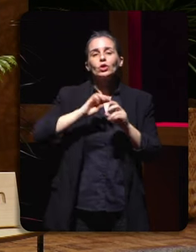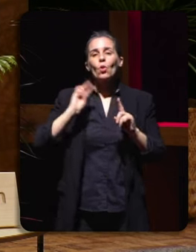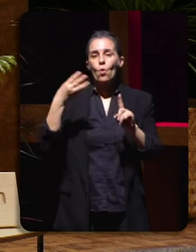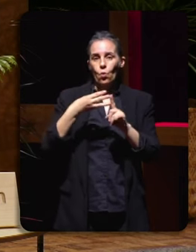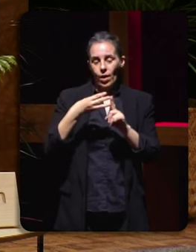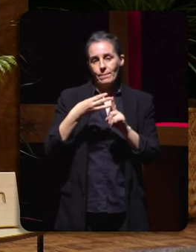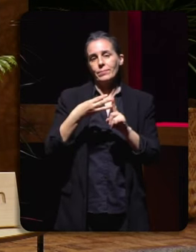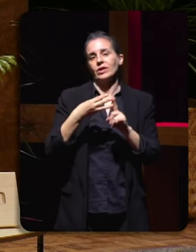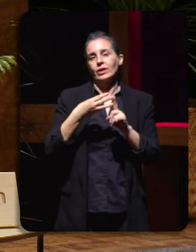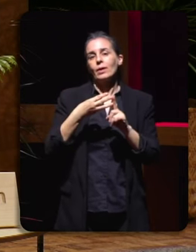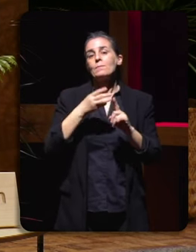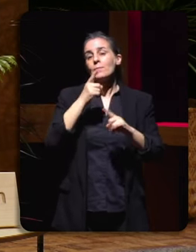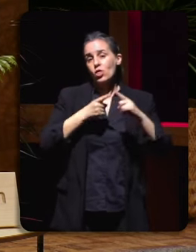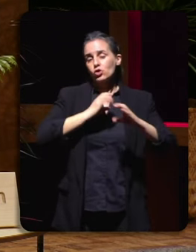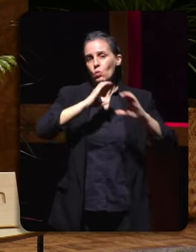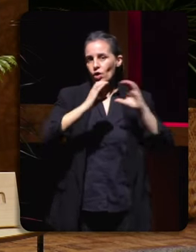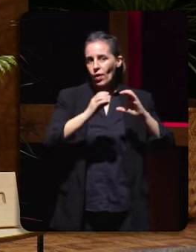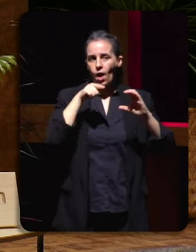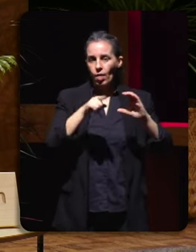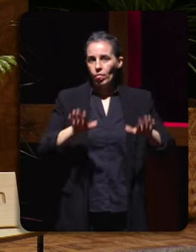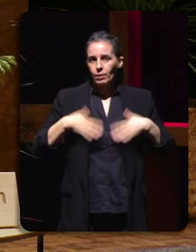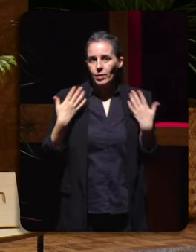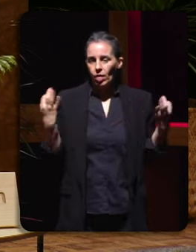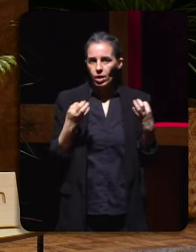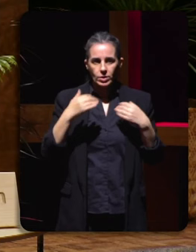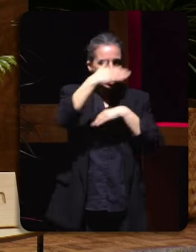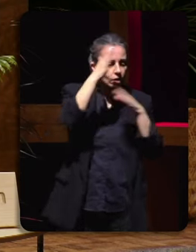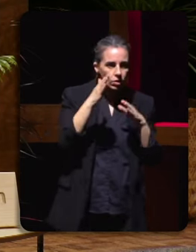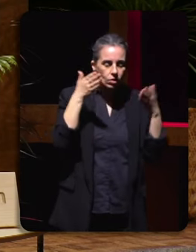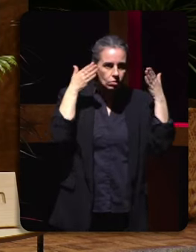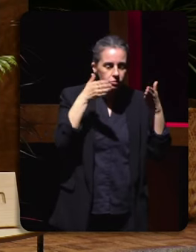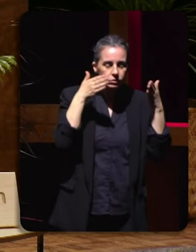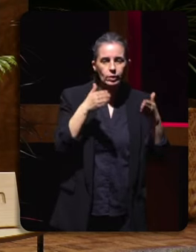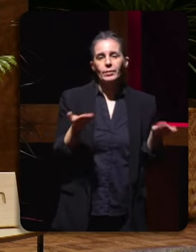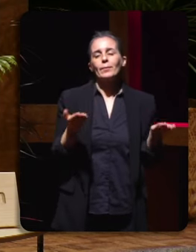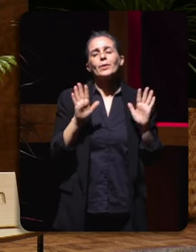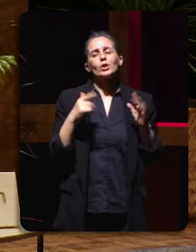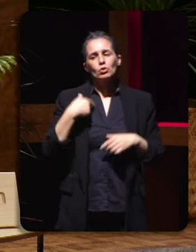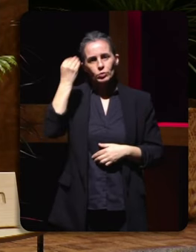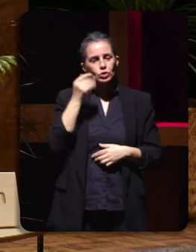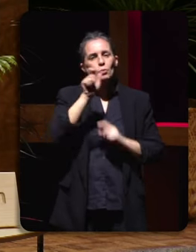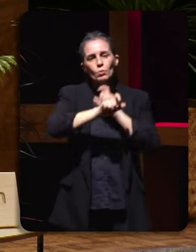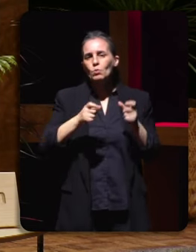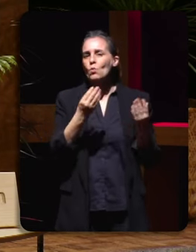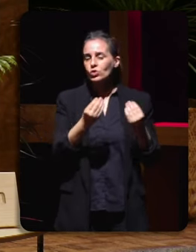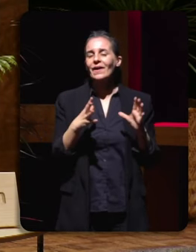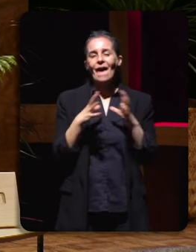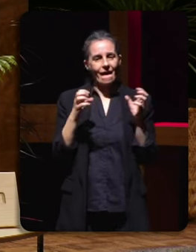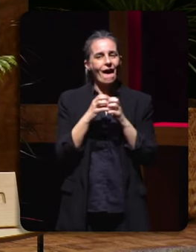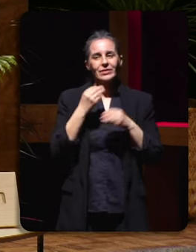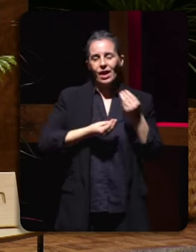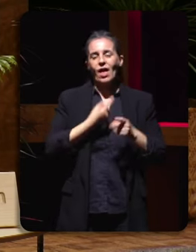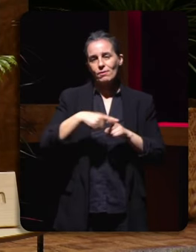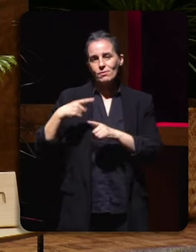páxinas digitais que tamén agora de repente tes que estar pendente deso pero eu creo que hai moitísima xente con moitas ganas de facer cousas